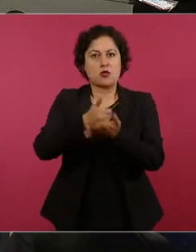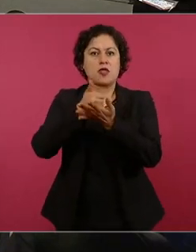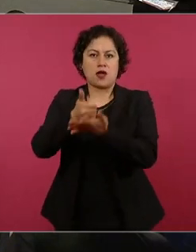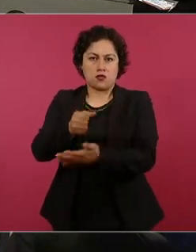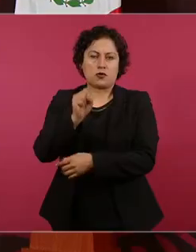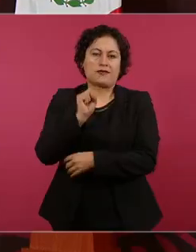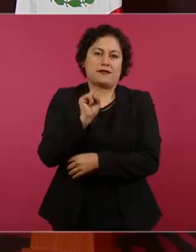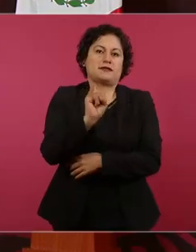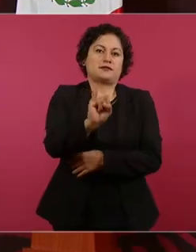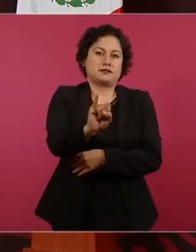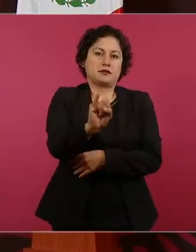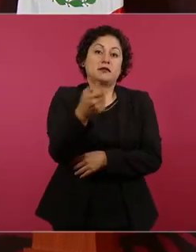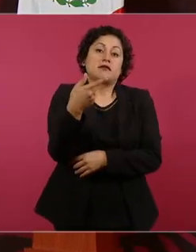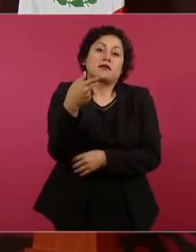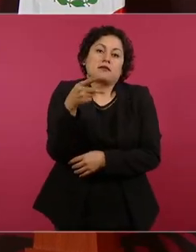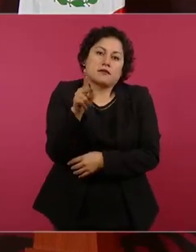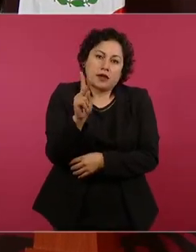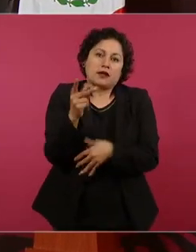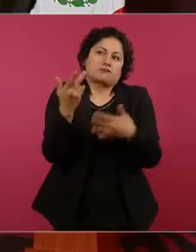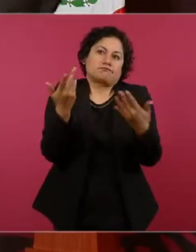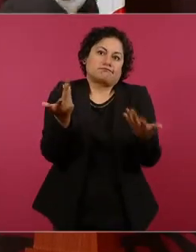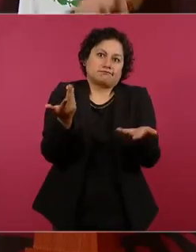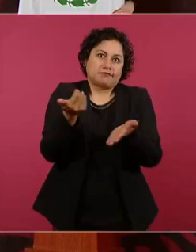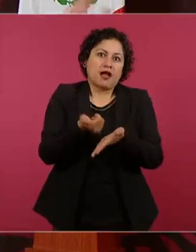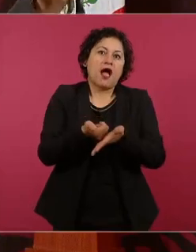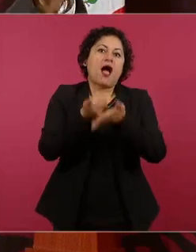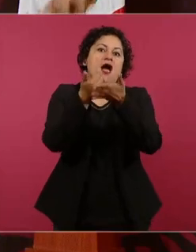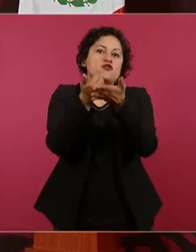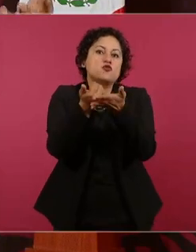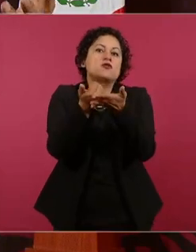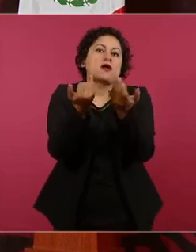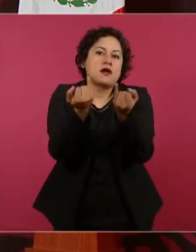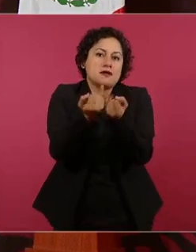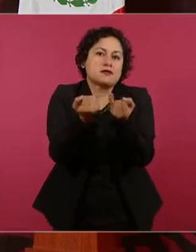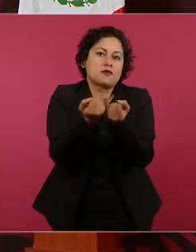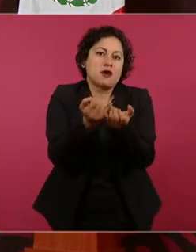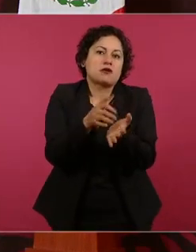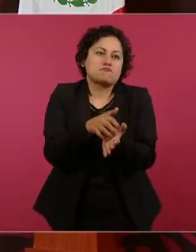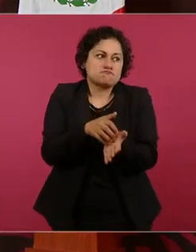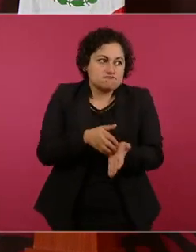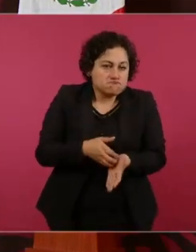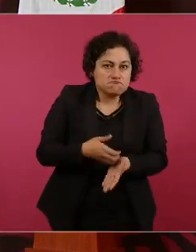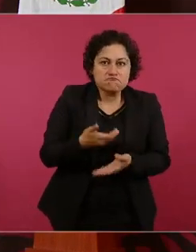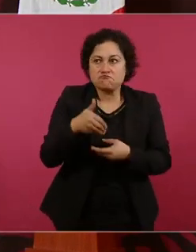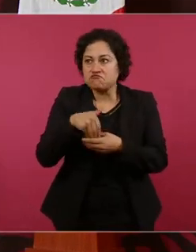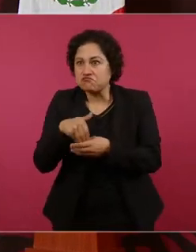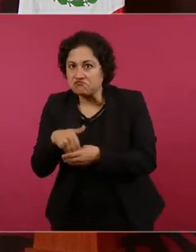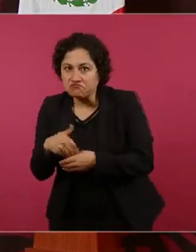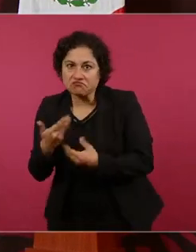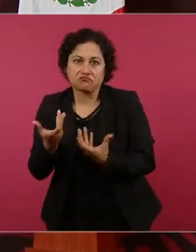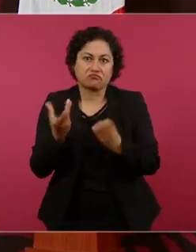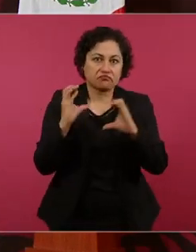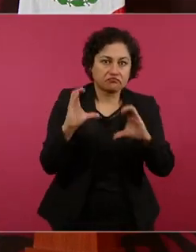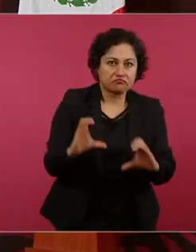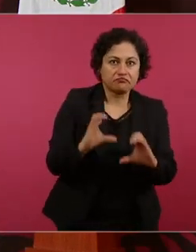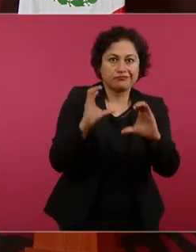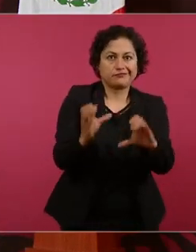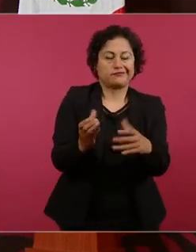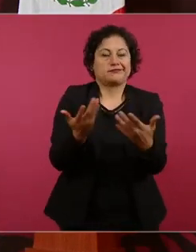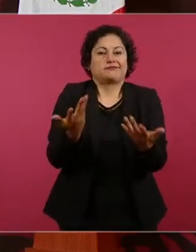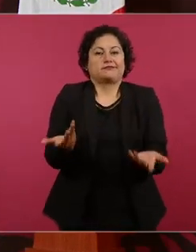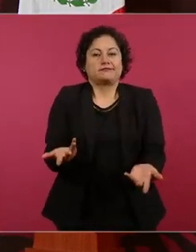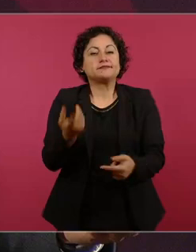ahorremos como hemos salido adelante cuál es la fórmula